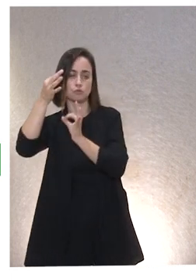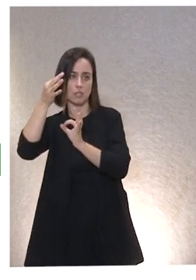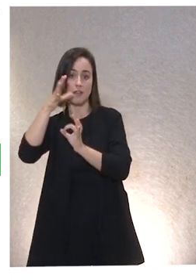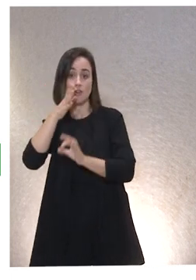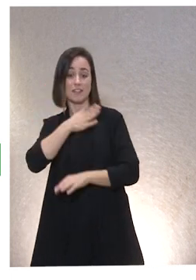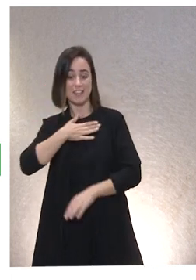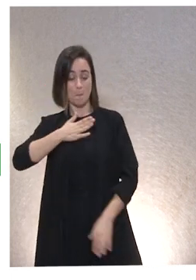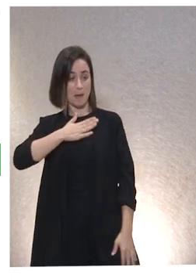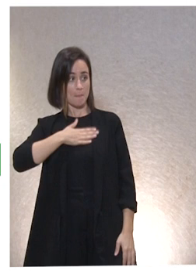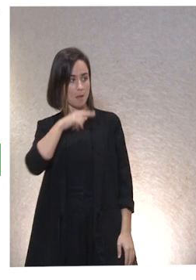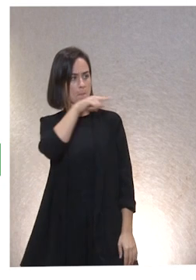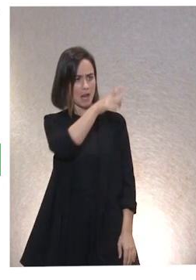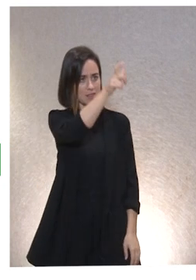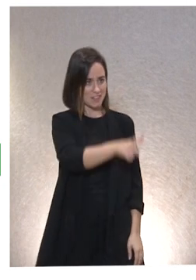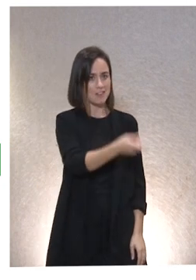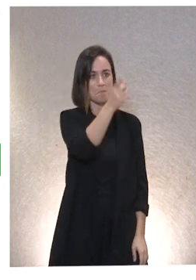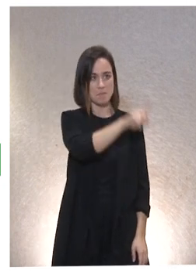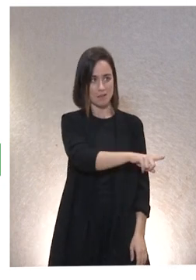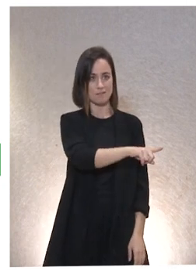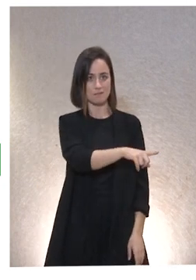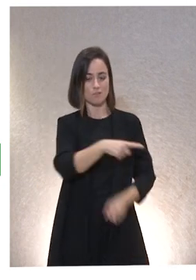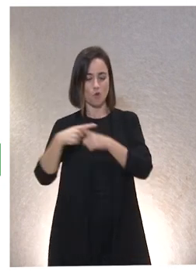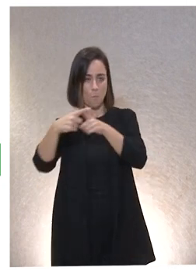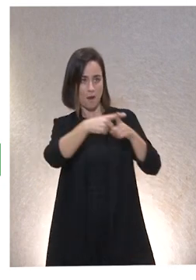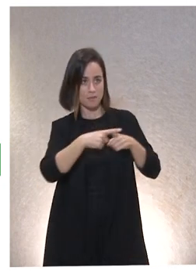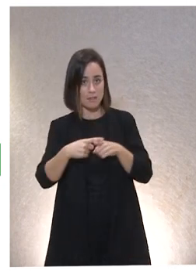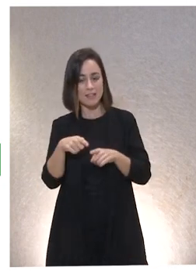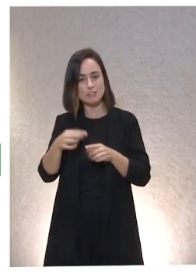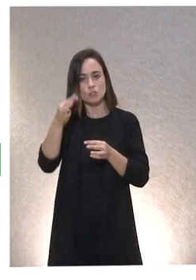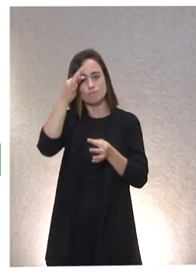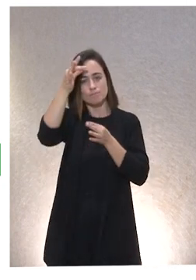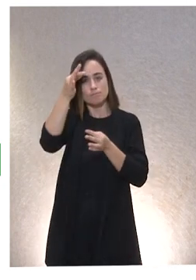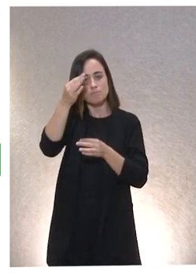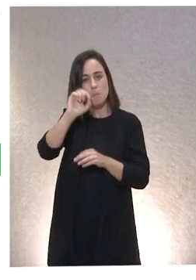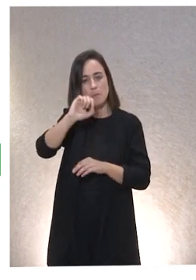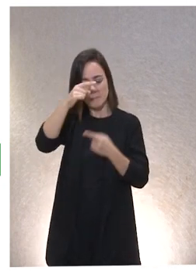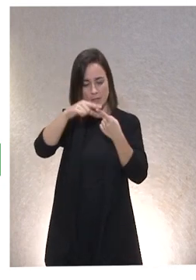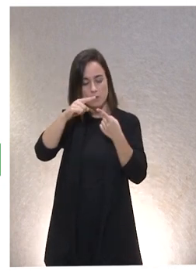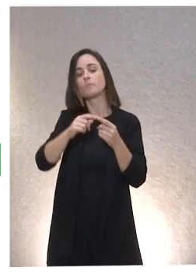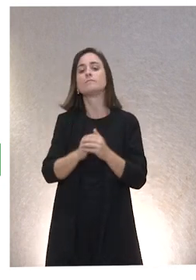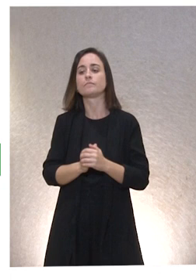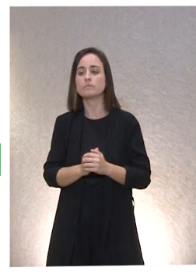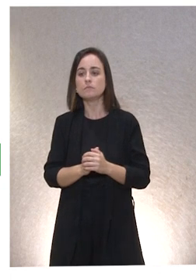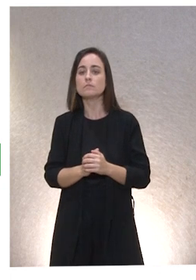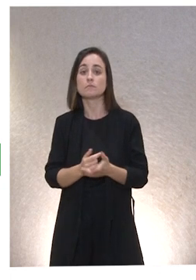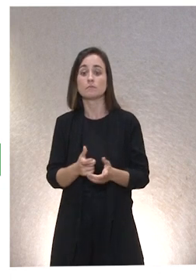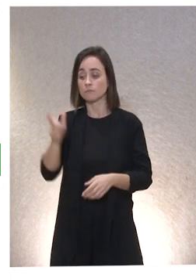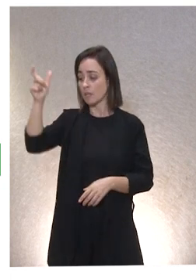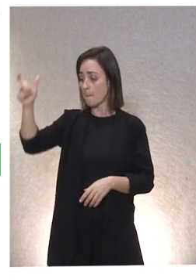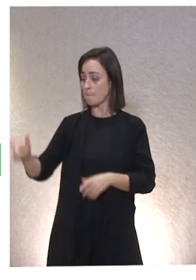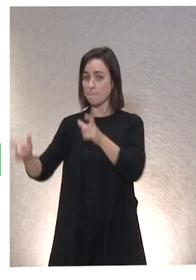Bueno, entonces, estos ajustes serían los siguientes. Primero, las consideradas socialmente dependencias